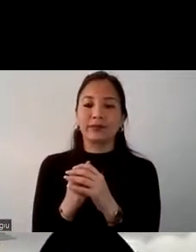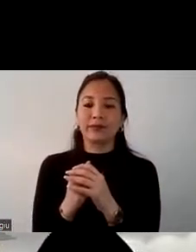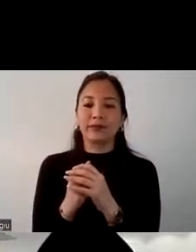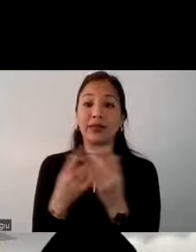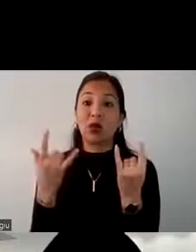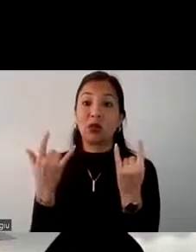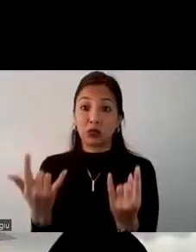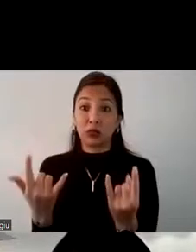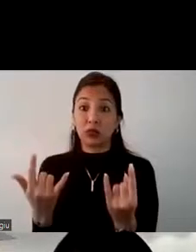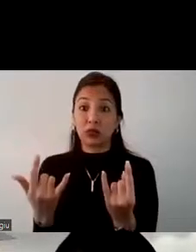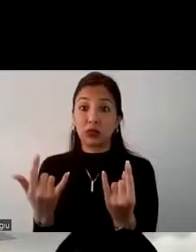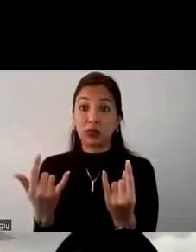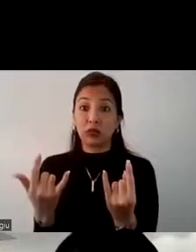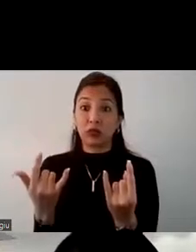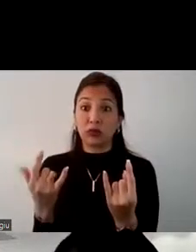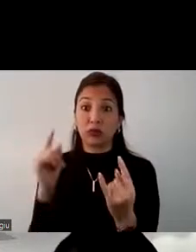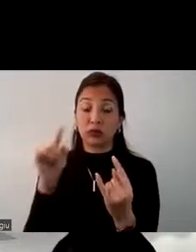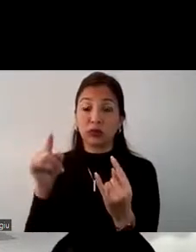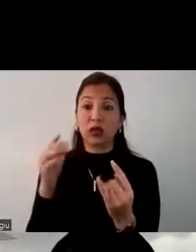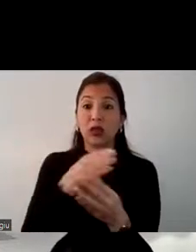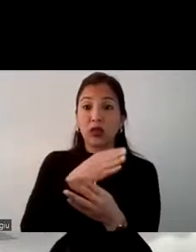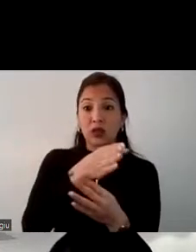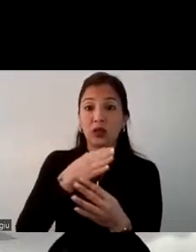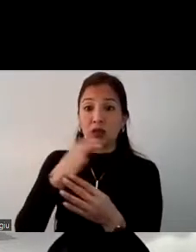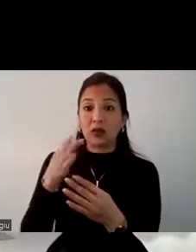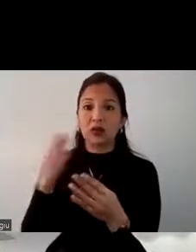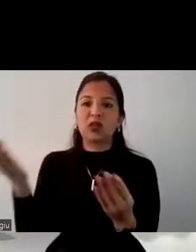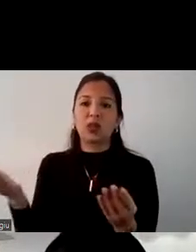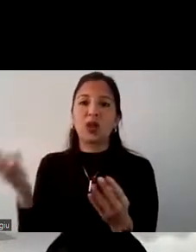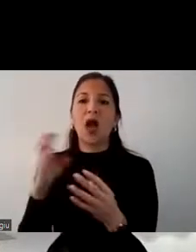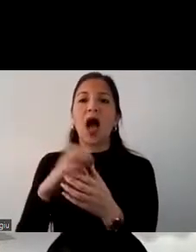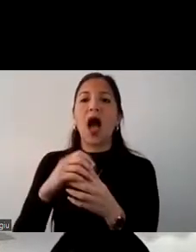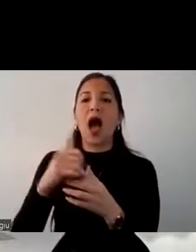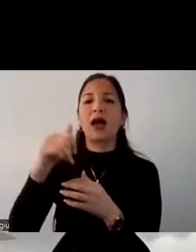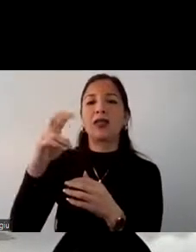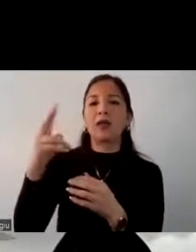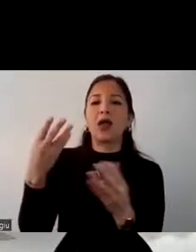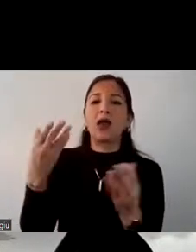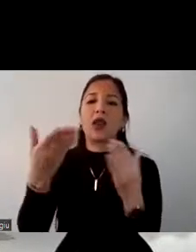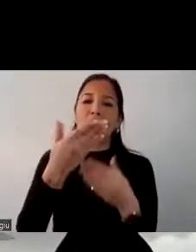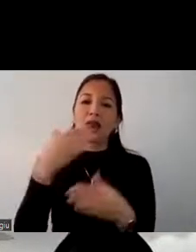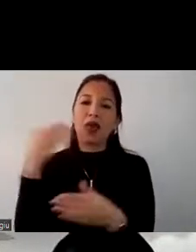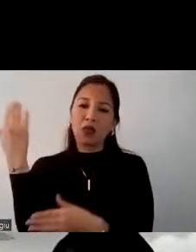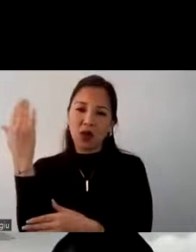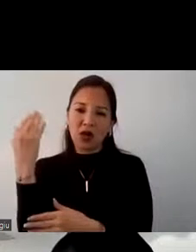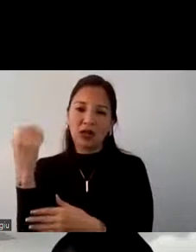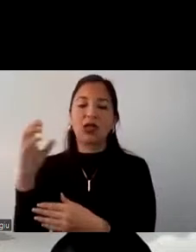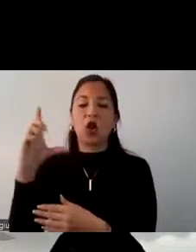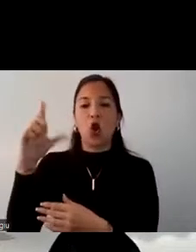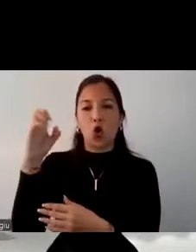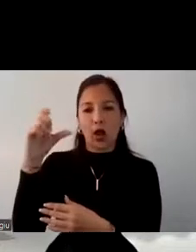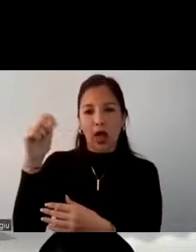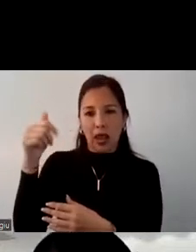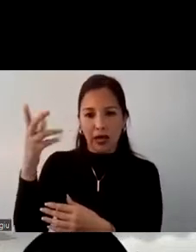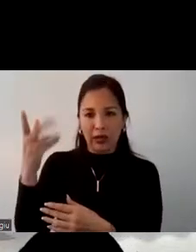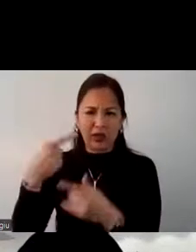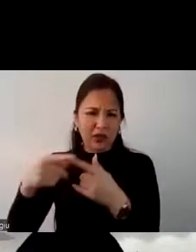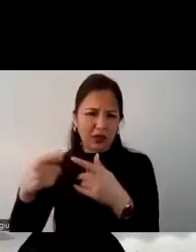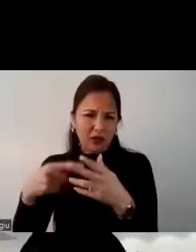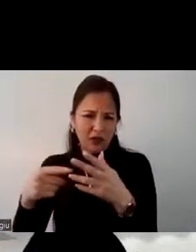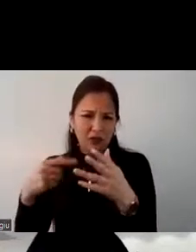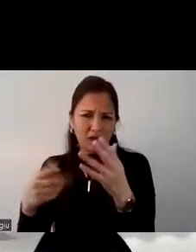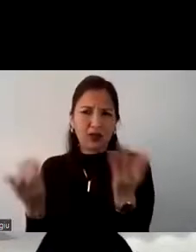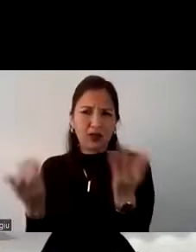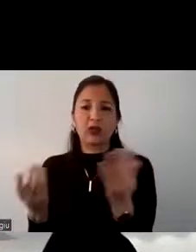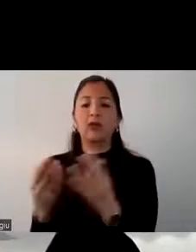destacar destinos y actividades que incluyan el contacto con la naturaleza local de manera diferente lo que conocemos